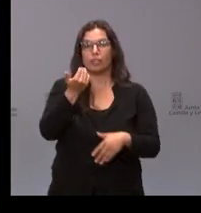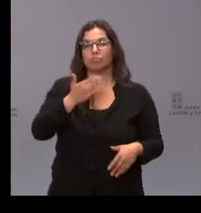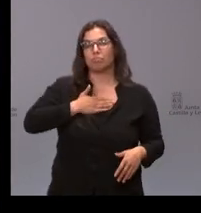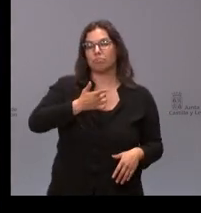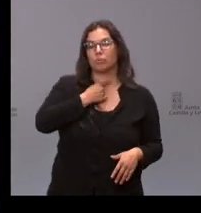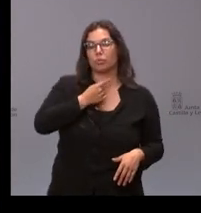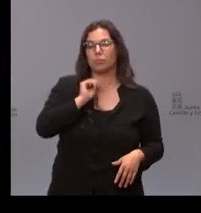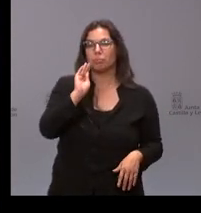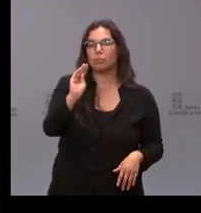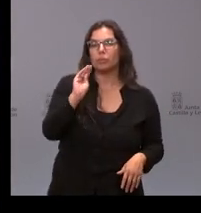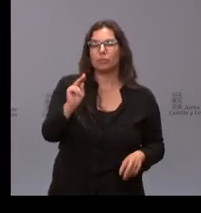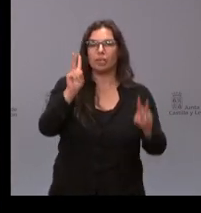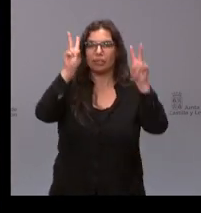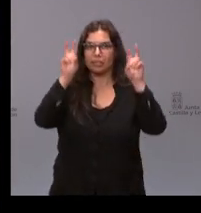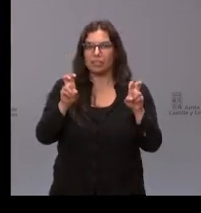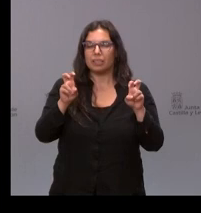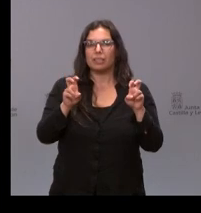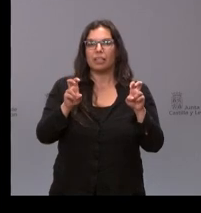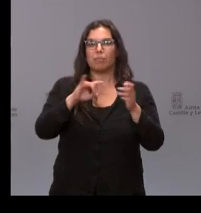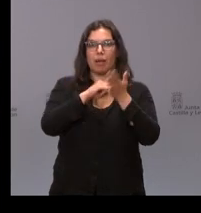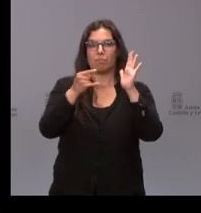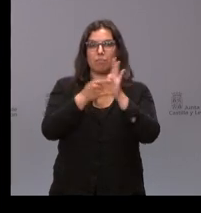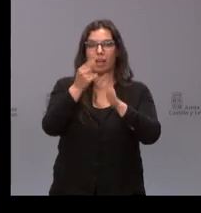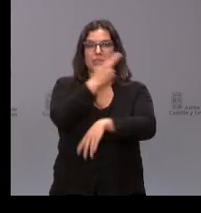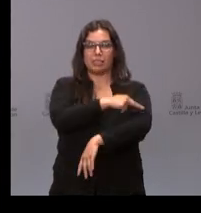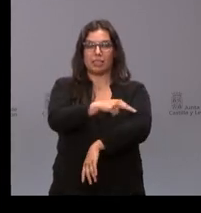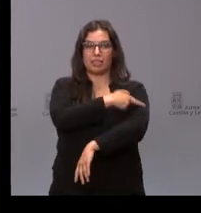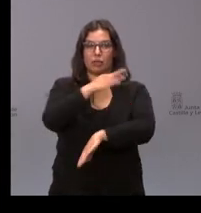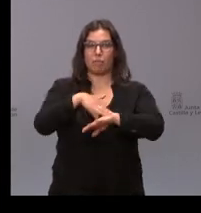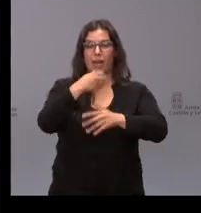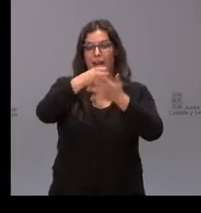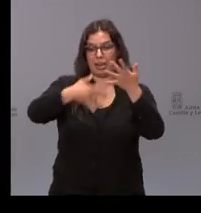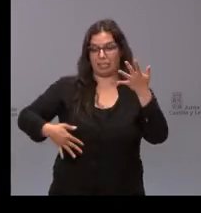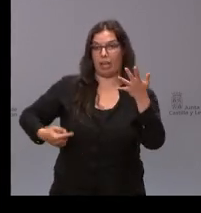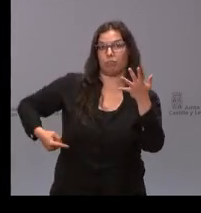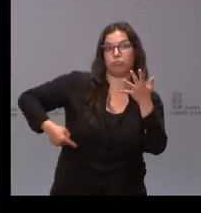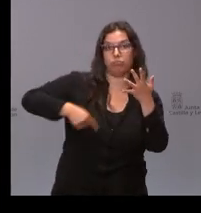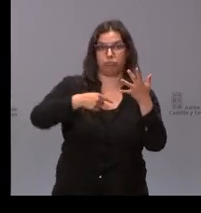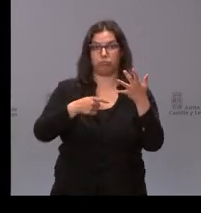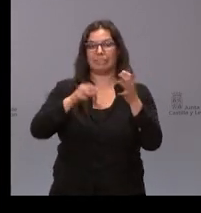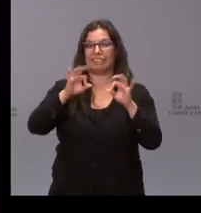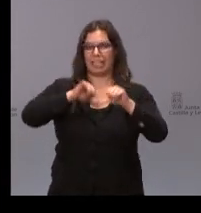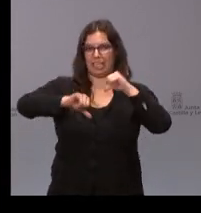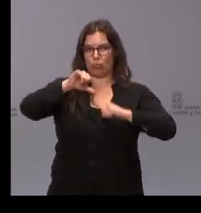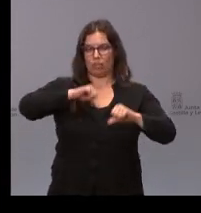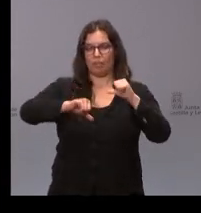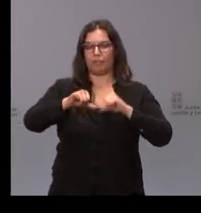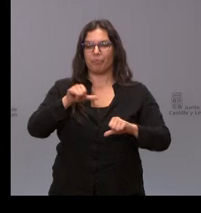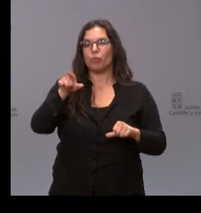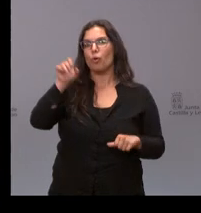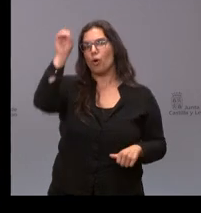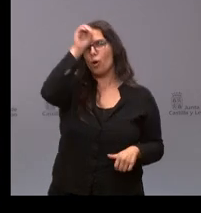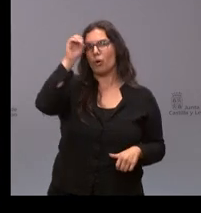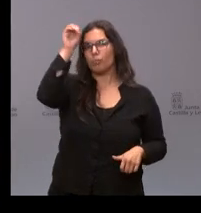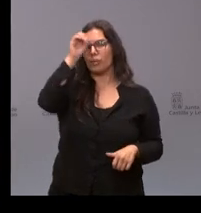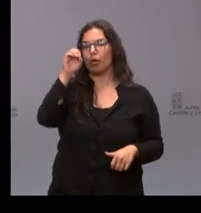preguntar en relación a la aprobación del plan sanitario para la reducción de listas de espera quirúrgica qué opina acerca de